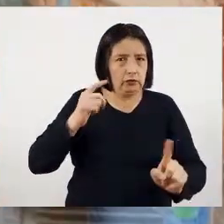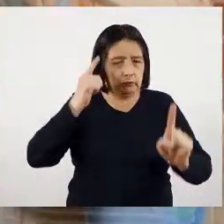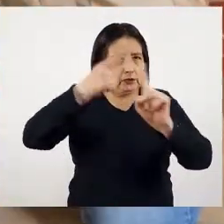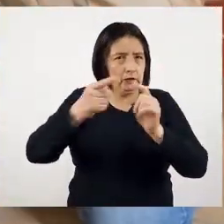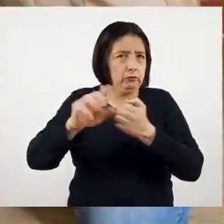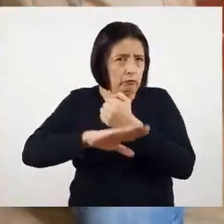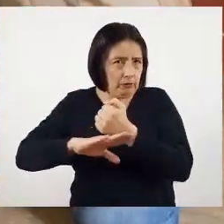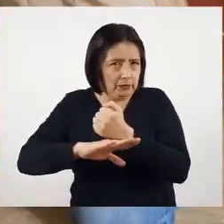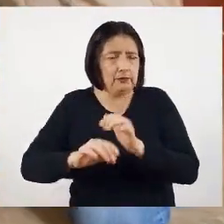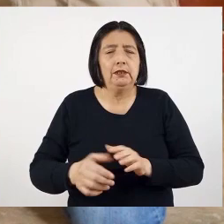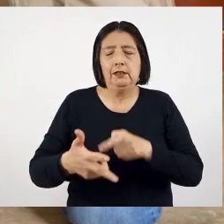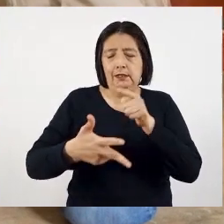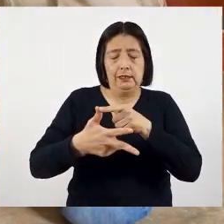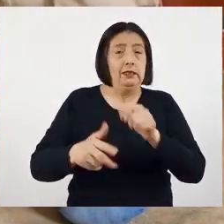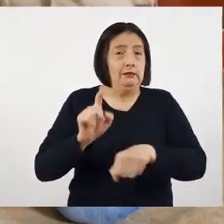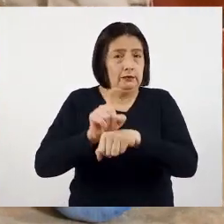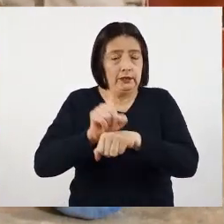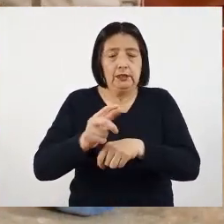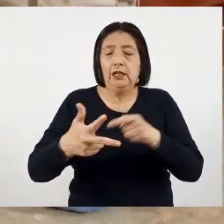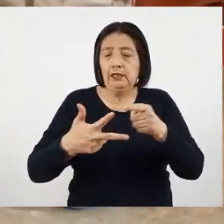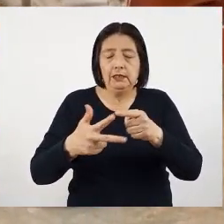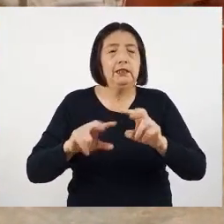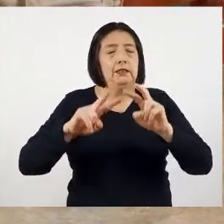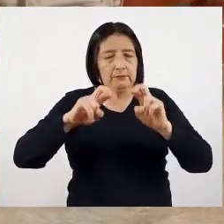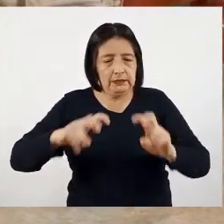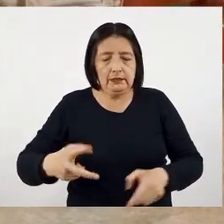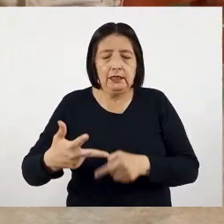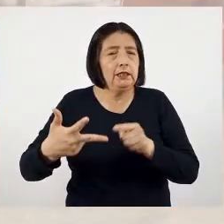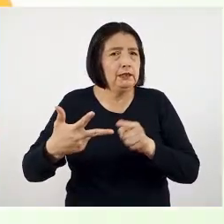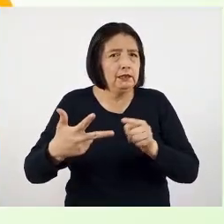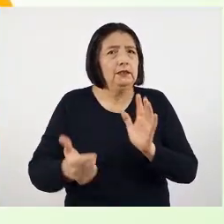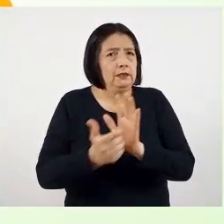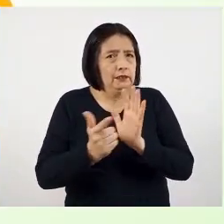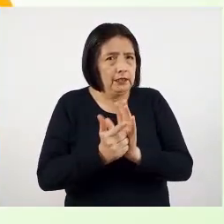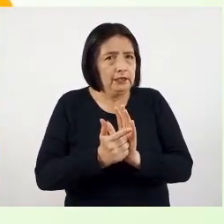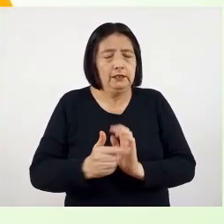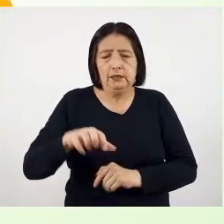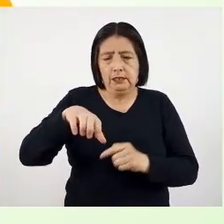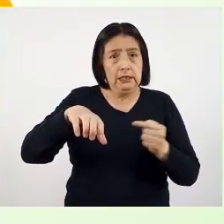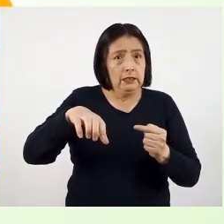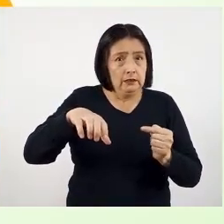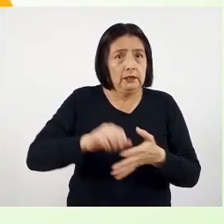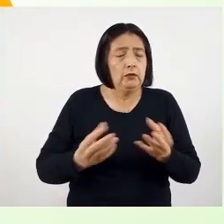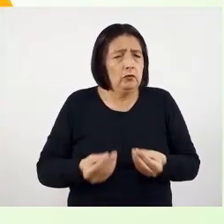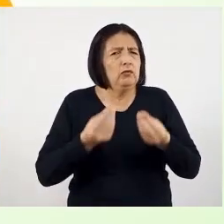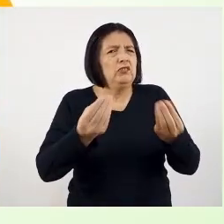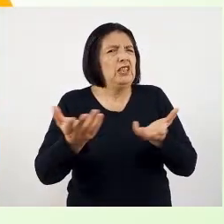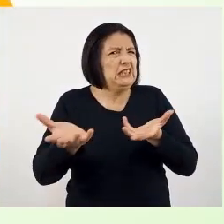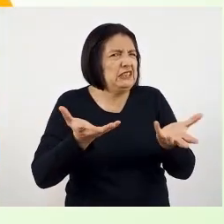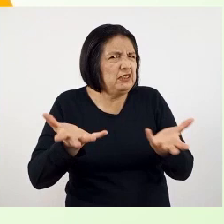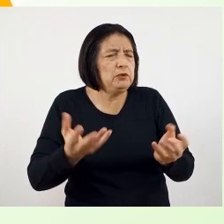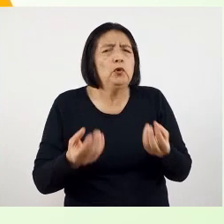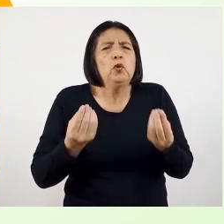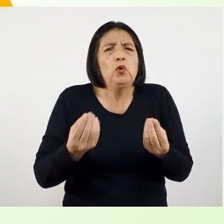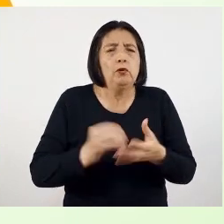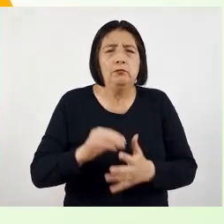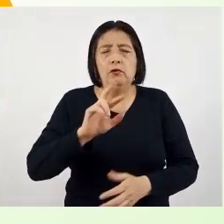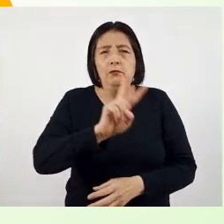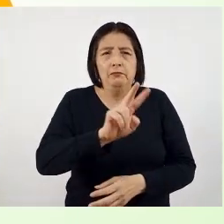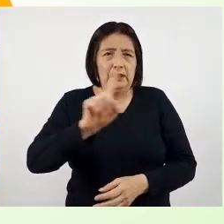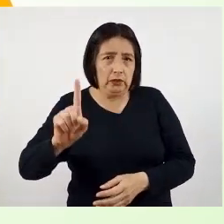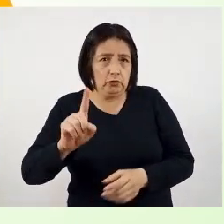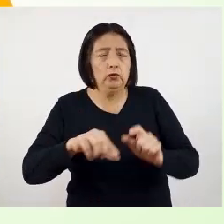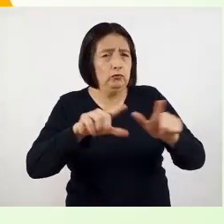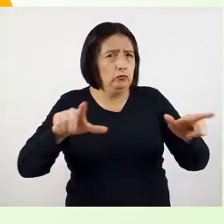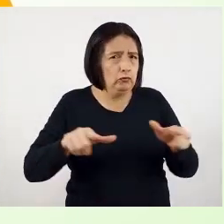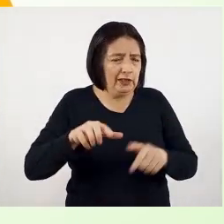objetivos, capacitar, investigar y normalizar. SENCICO brinda sus servicios a través de 21